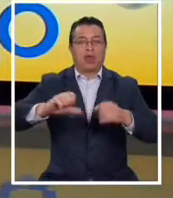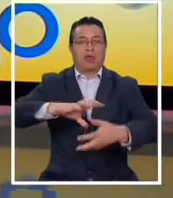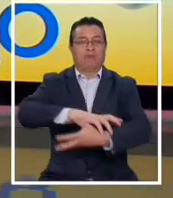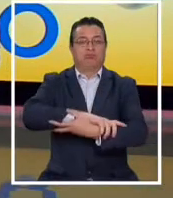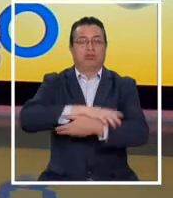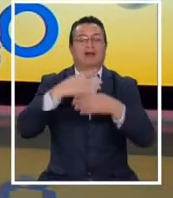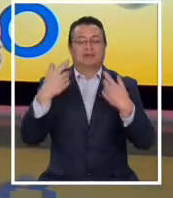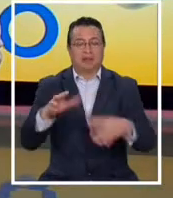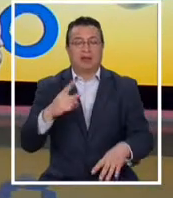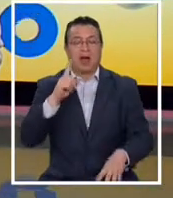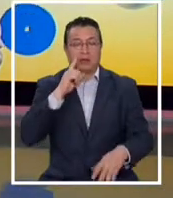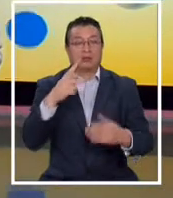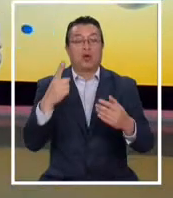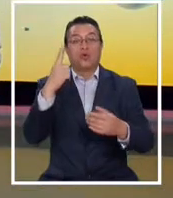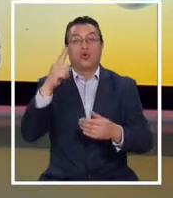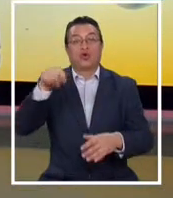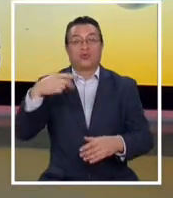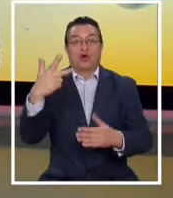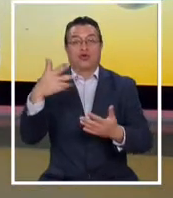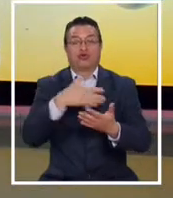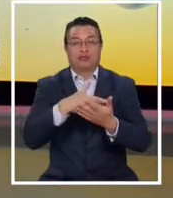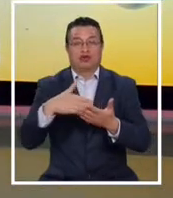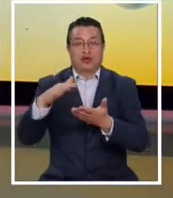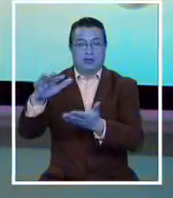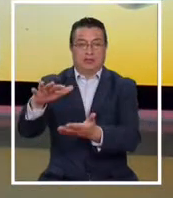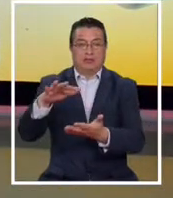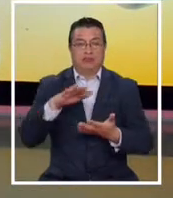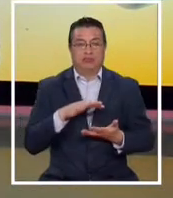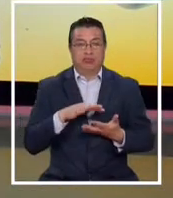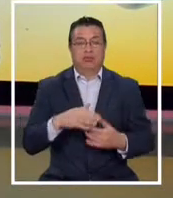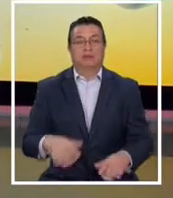recibir 1,8 millones de estas vacunas.